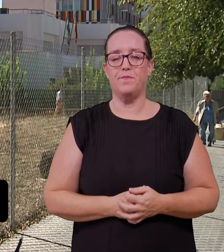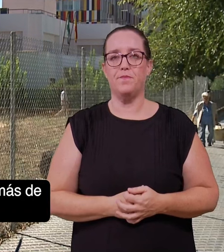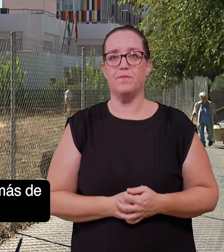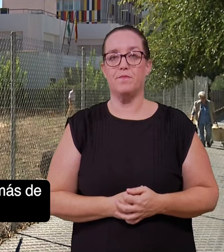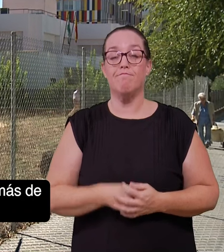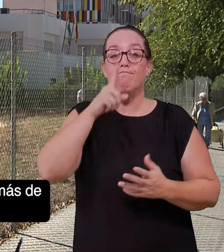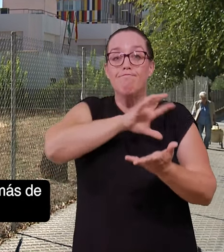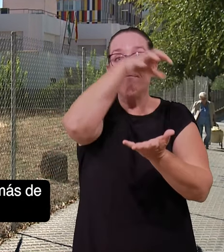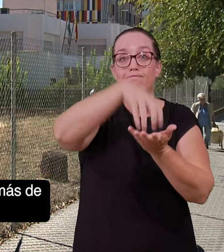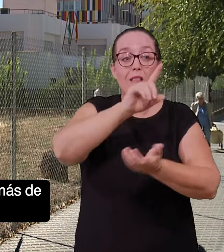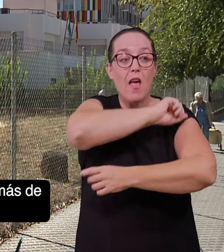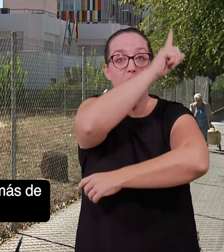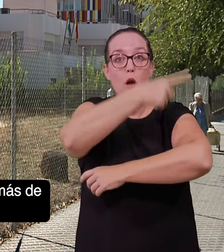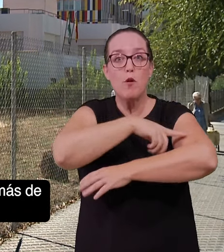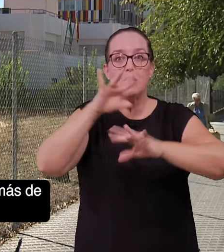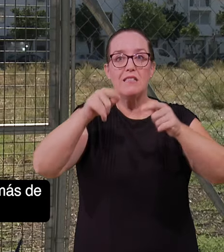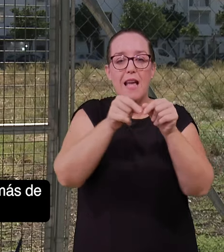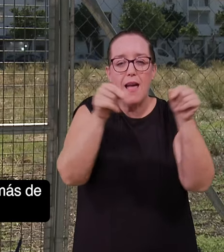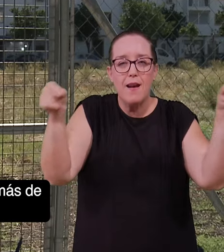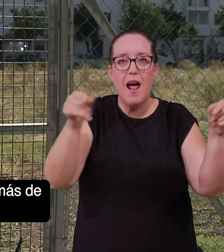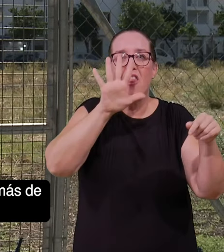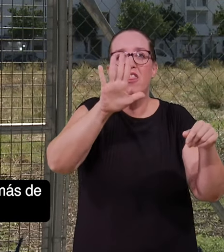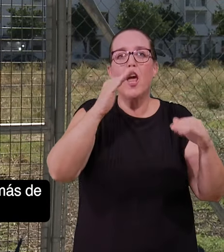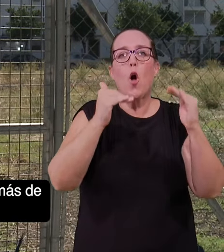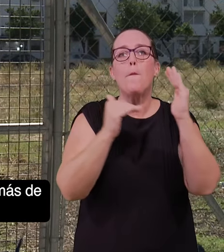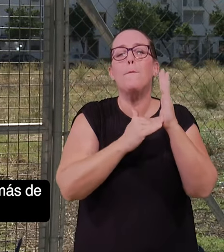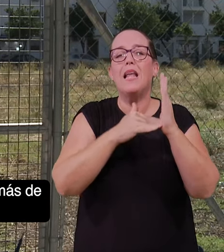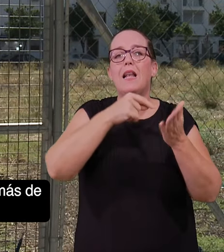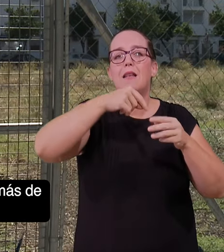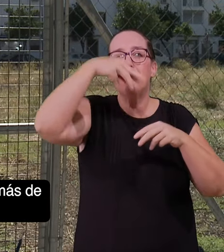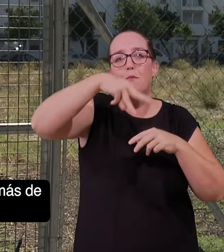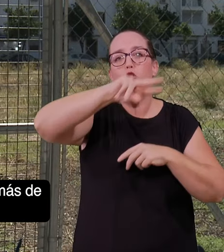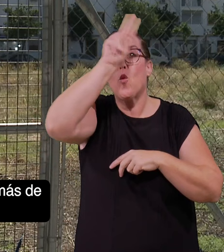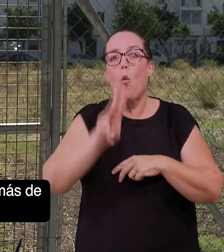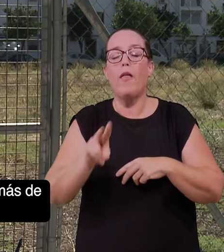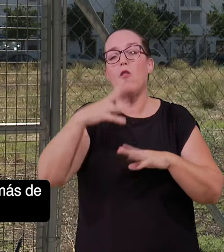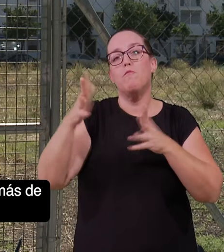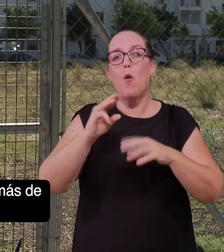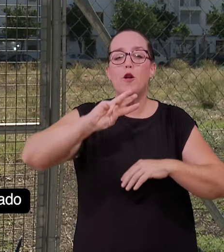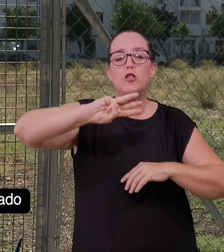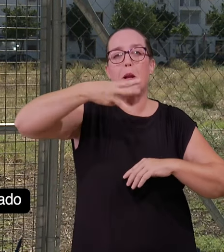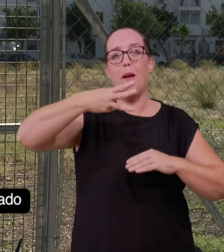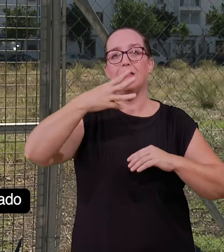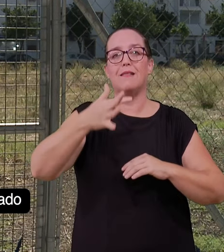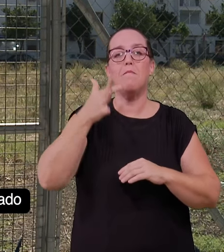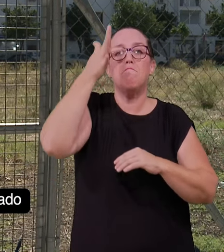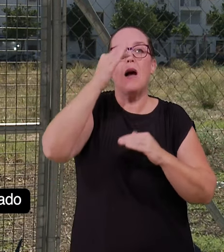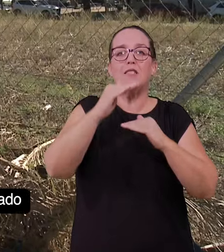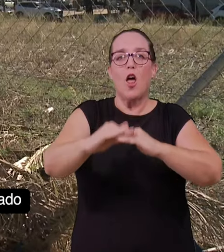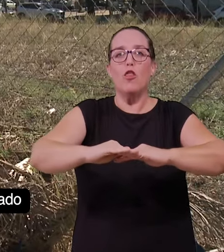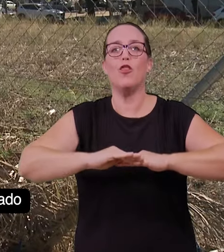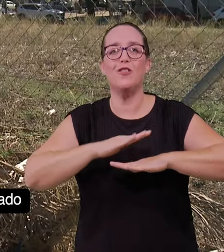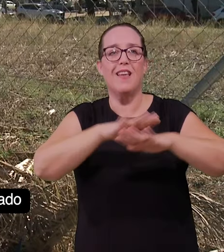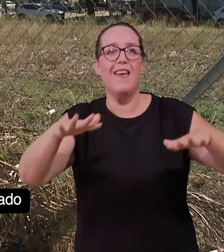euros. Todo ese complejo deportivo ocupará una superficie de más de 5.000 metros cuadrados, en prácticamente tres manzanas y una